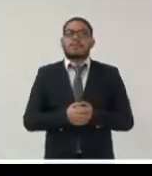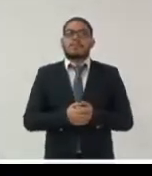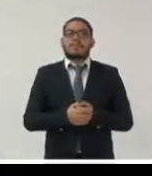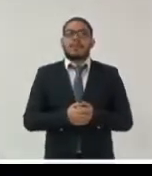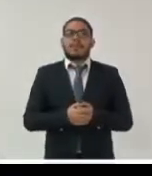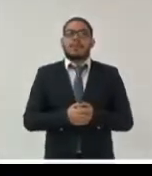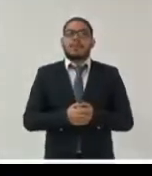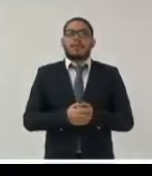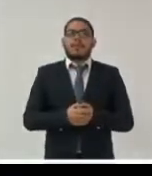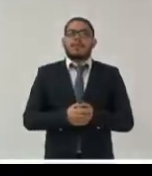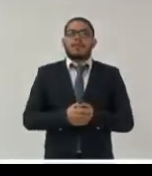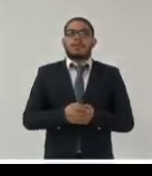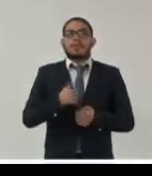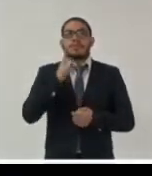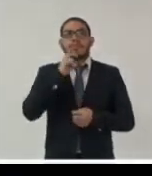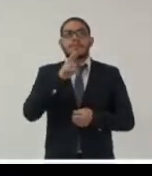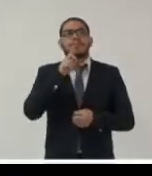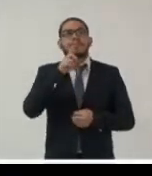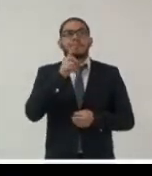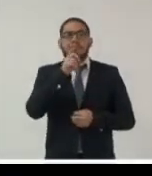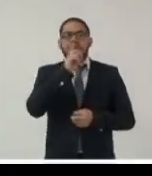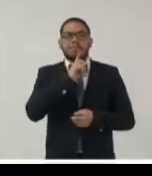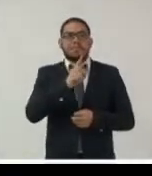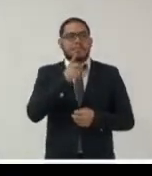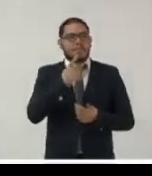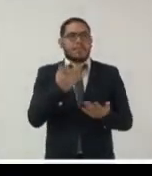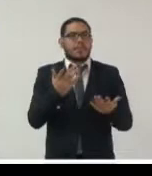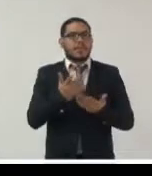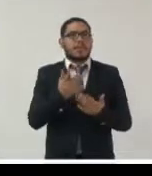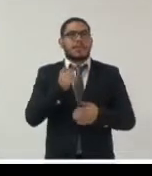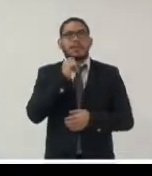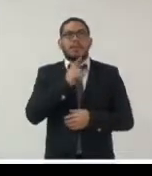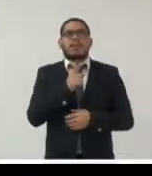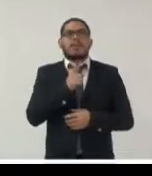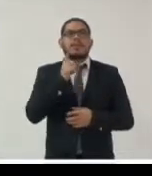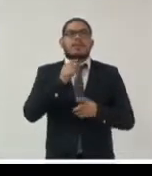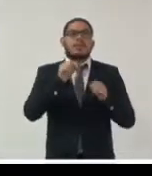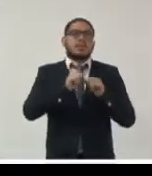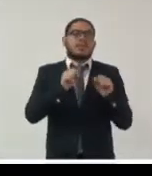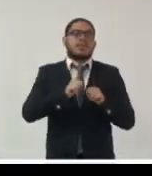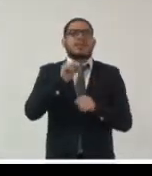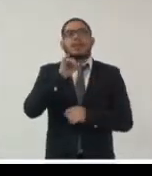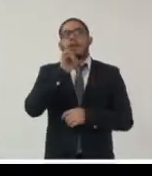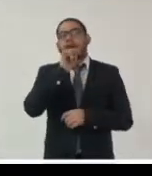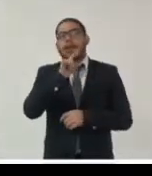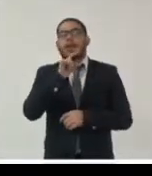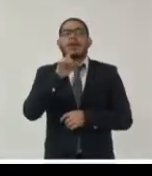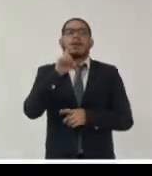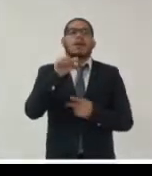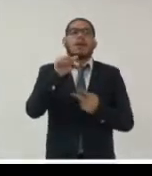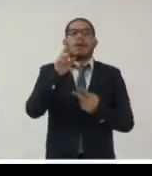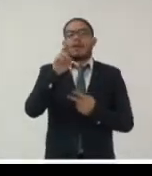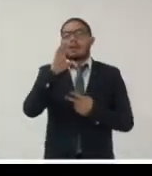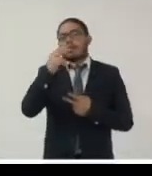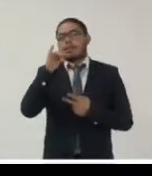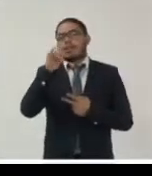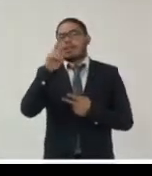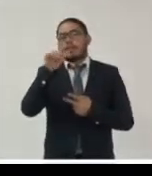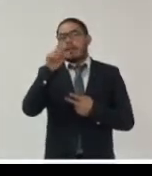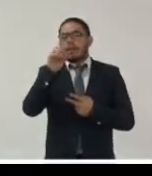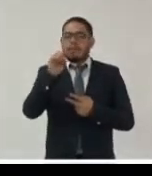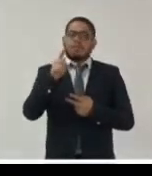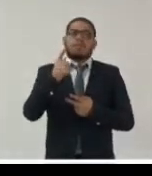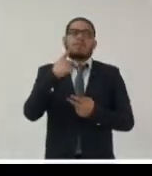un archivar de mentira un sistema de gestión que dice archivado pero que no archiva